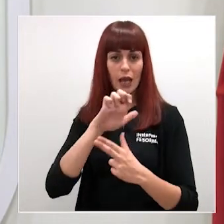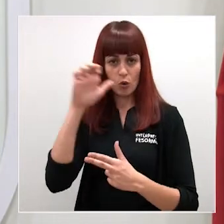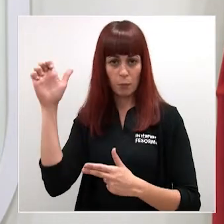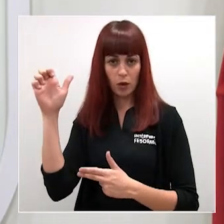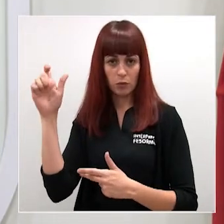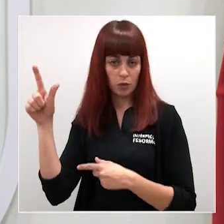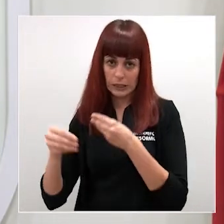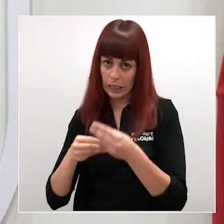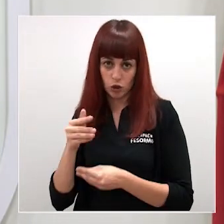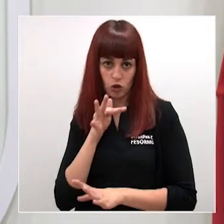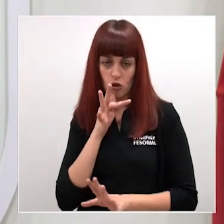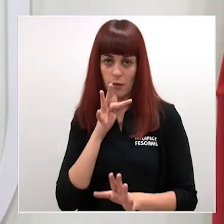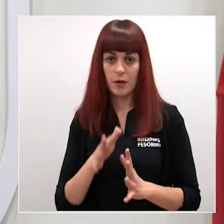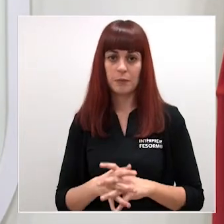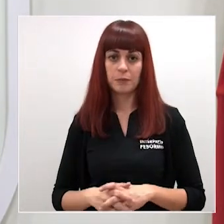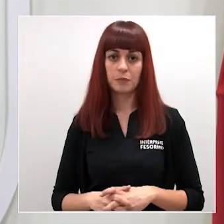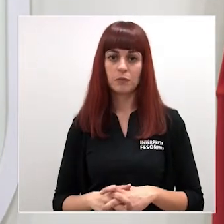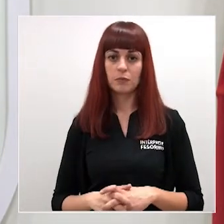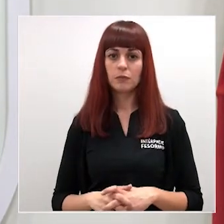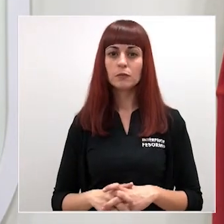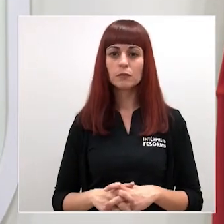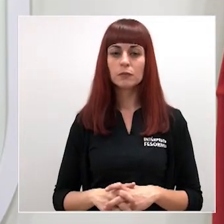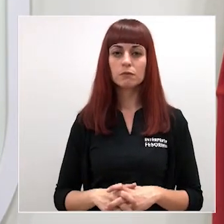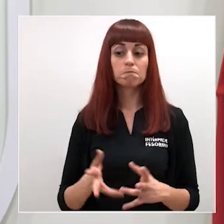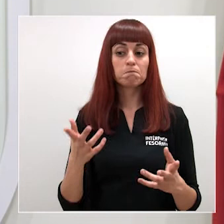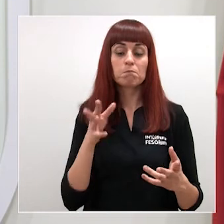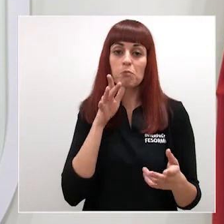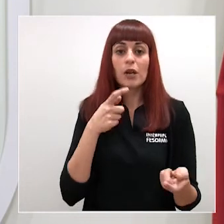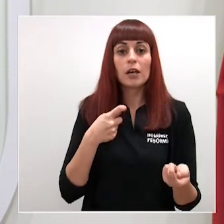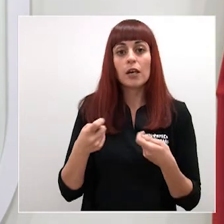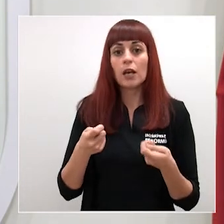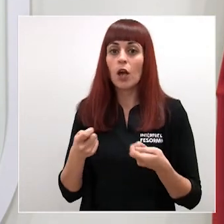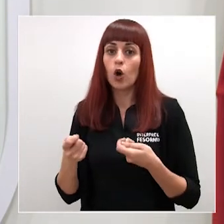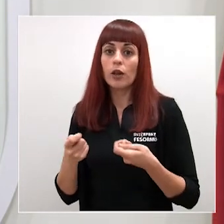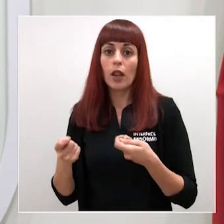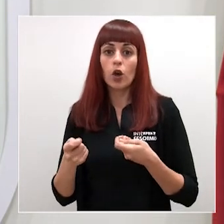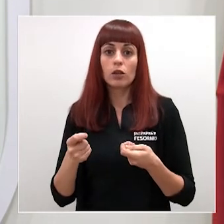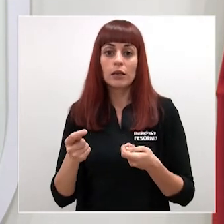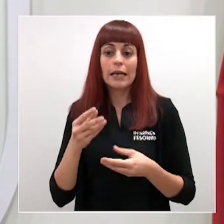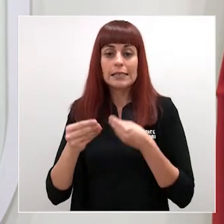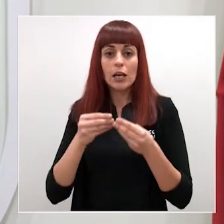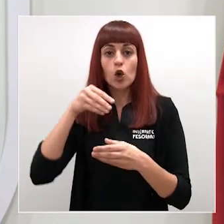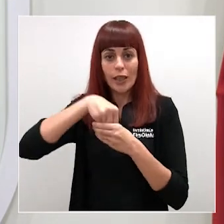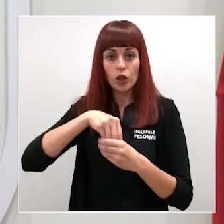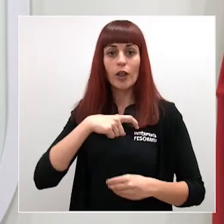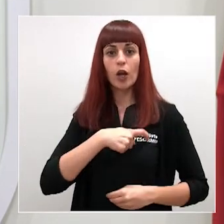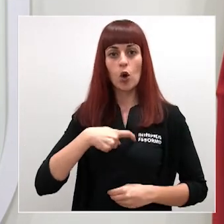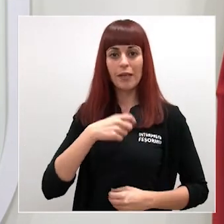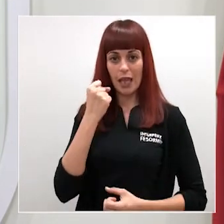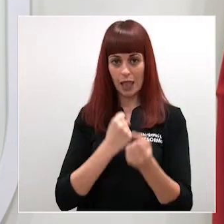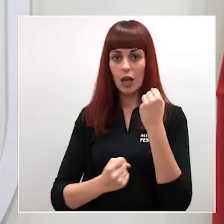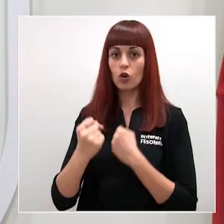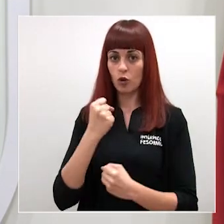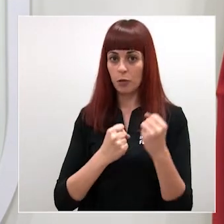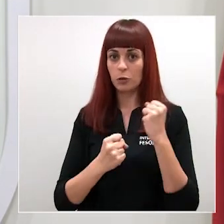ejecutar ha sido una negociación que se ha llevado a cabo en el seno del comité económico teniendo en cuenta